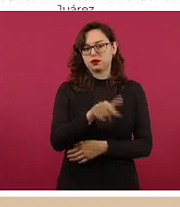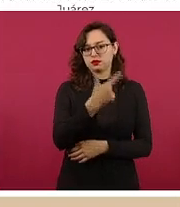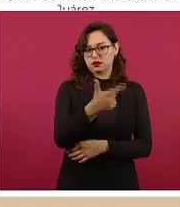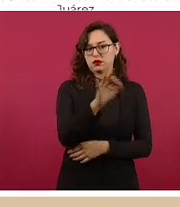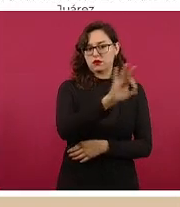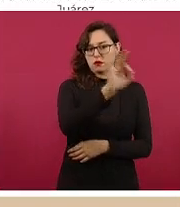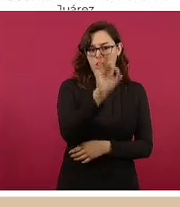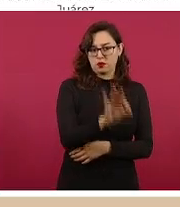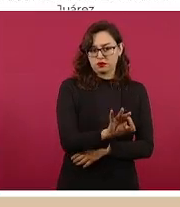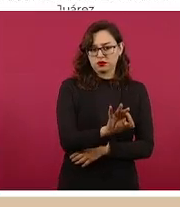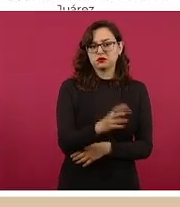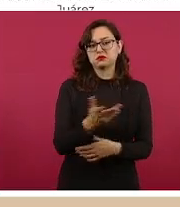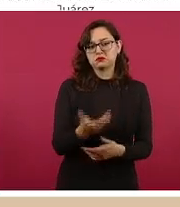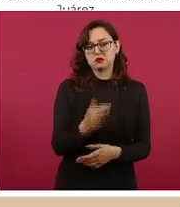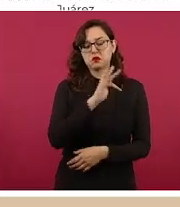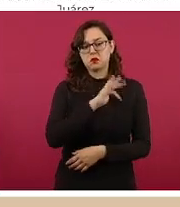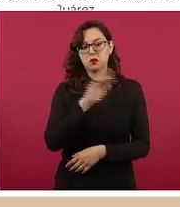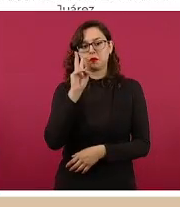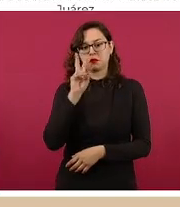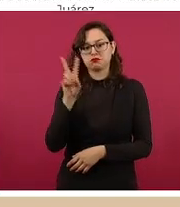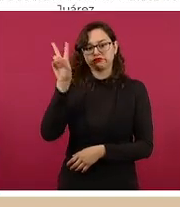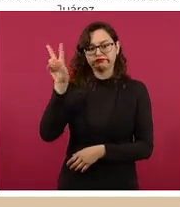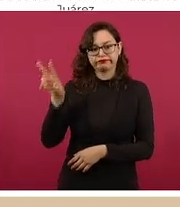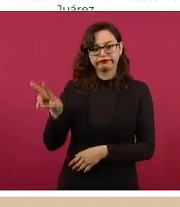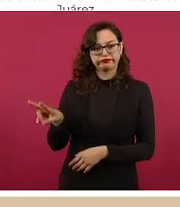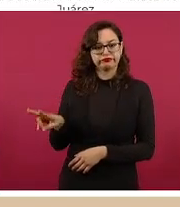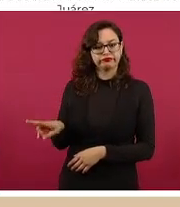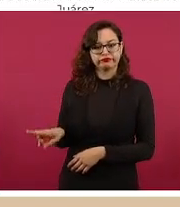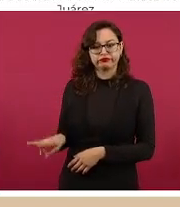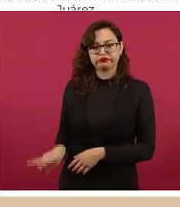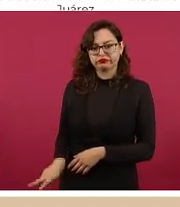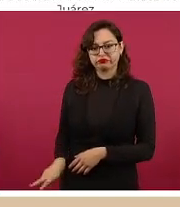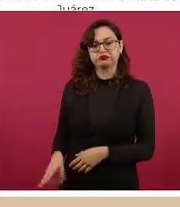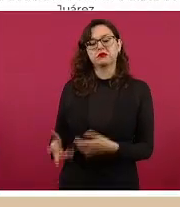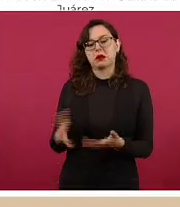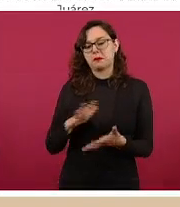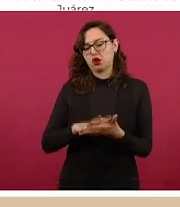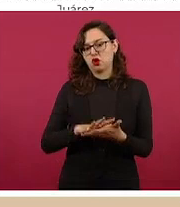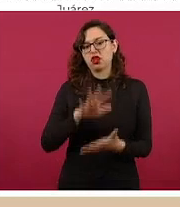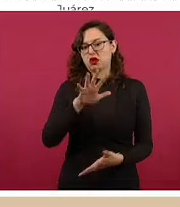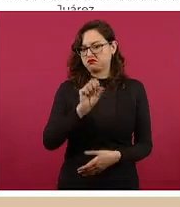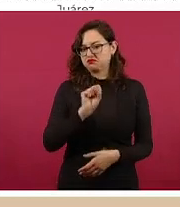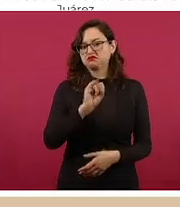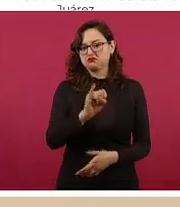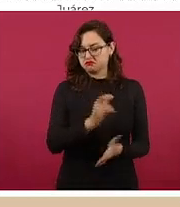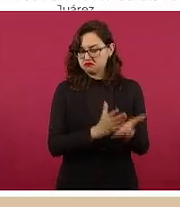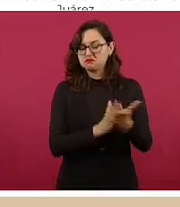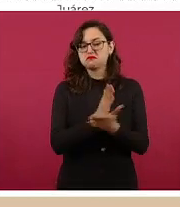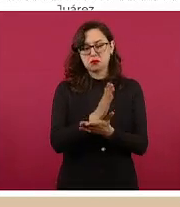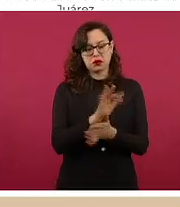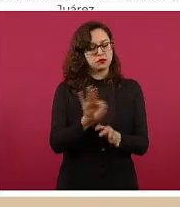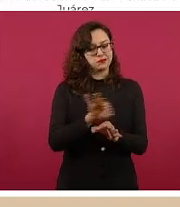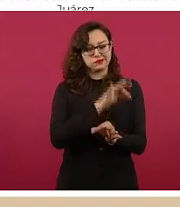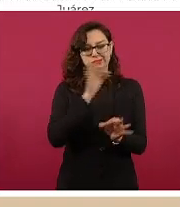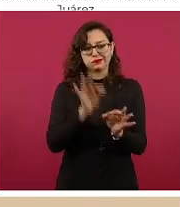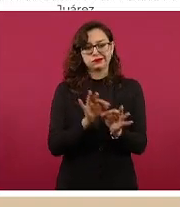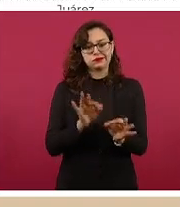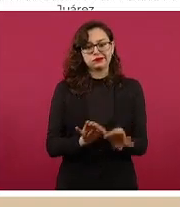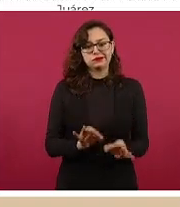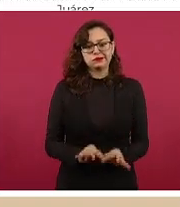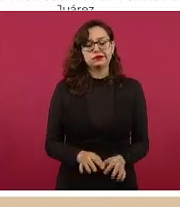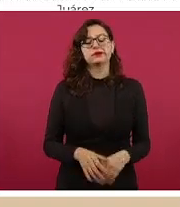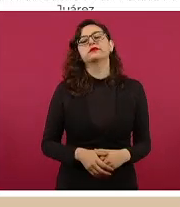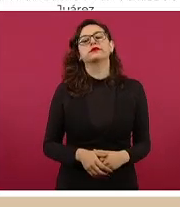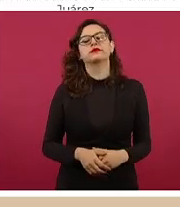hasta el 98 por ciento y en promedio 95 por ciento de los acreditados ya mencionados. En la